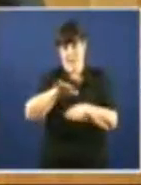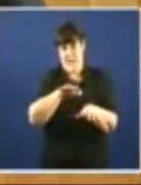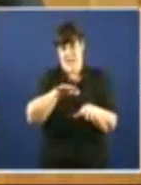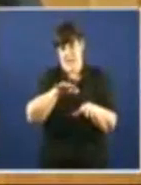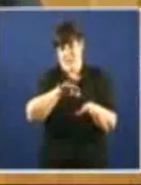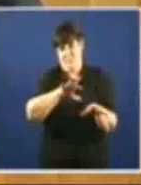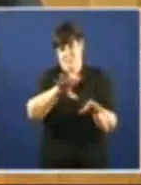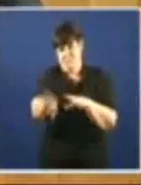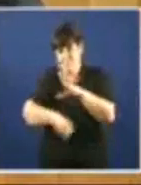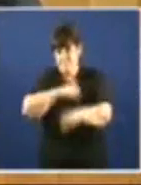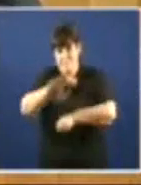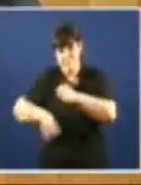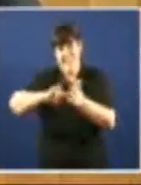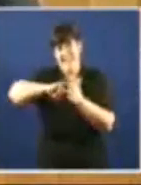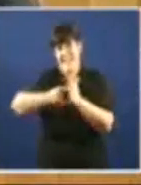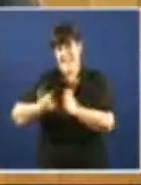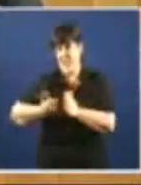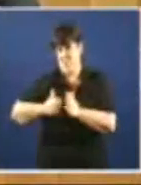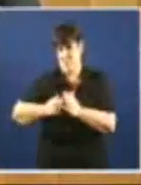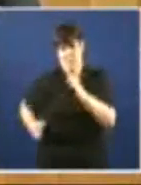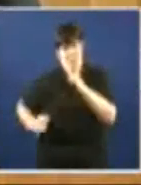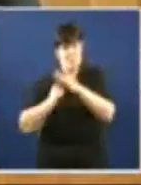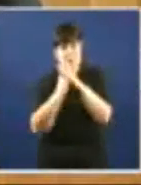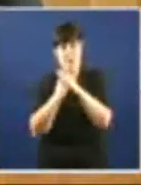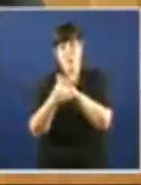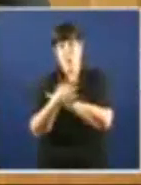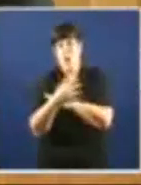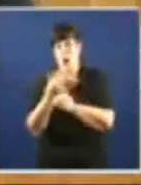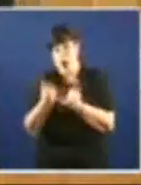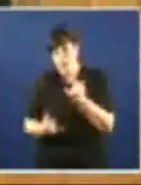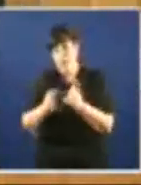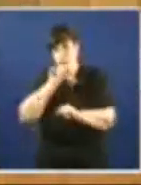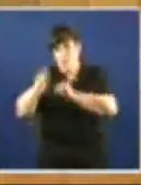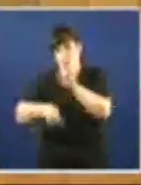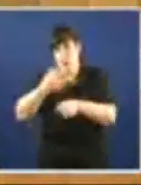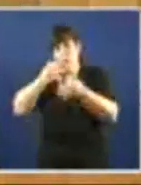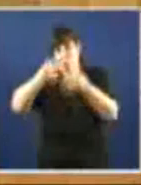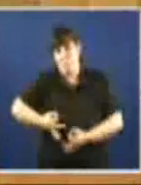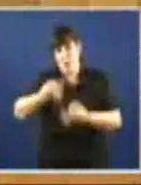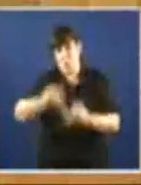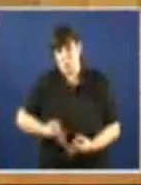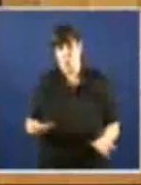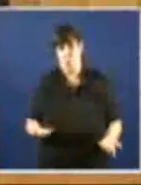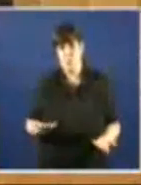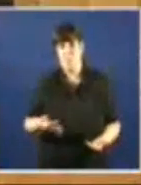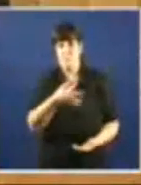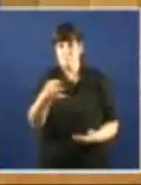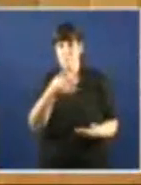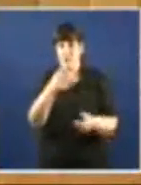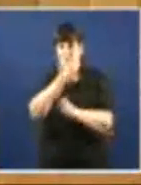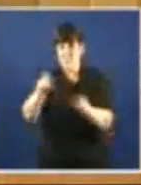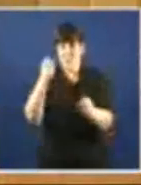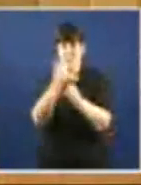a técnica Mais proveitosa Para ela E o máis barata posible E polo tanto Tamén a máis perigosa E contaminante Utilizando Mande obra Barata